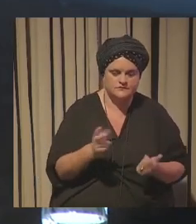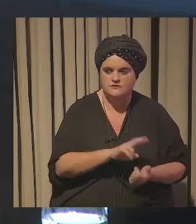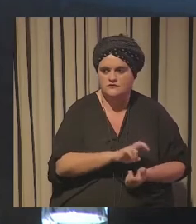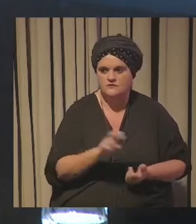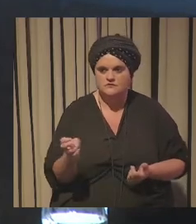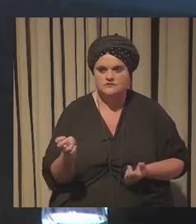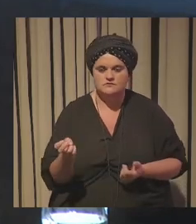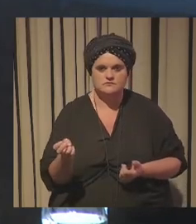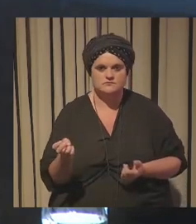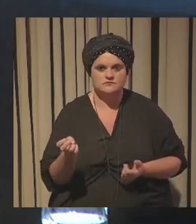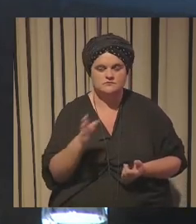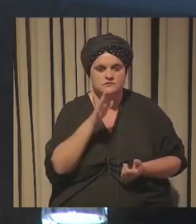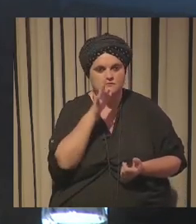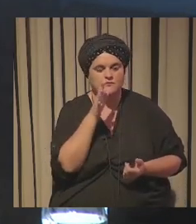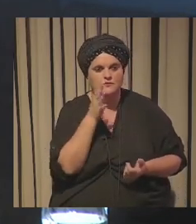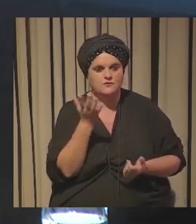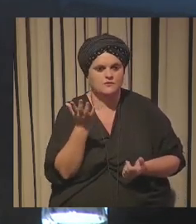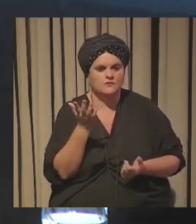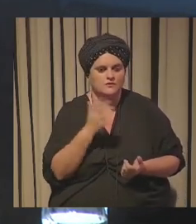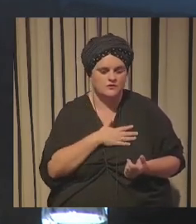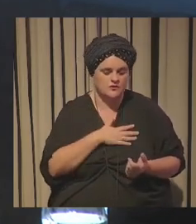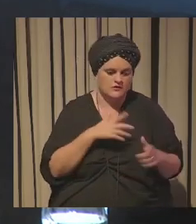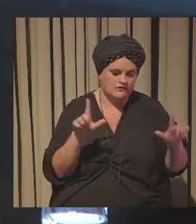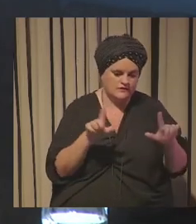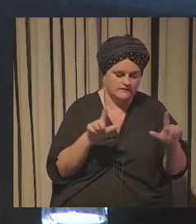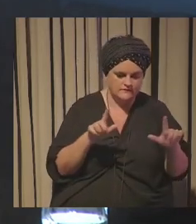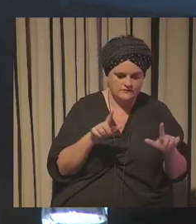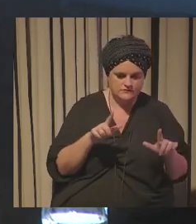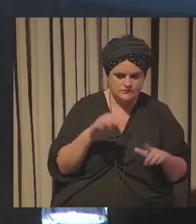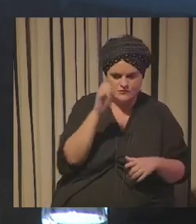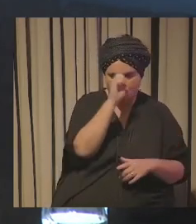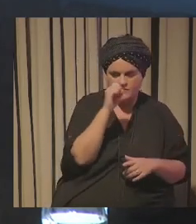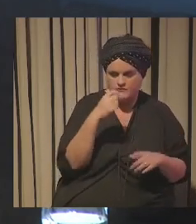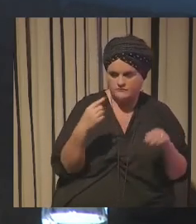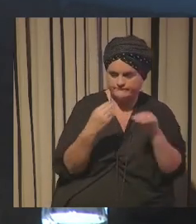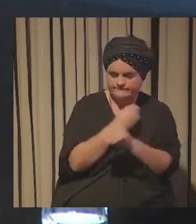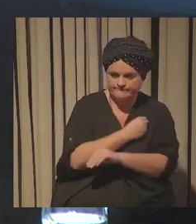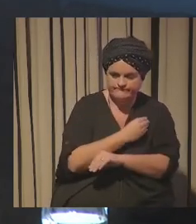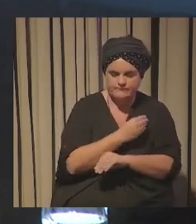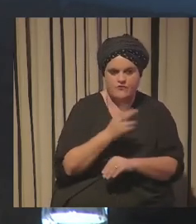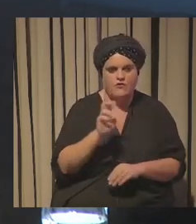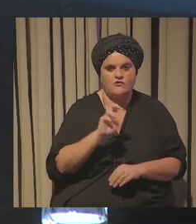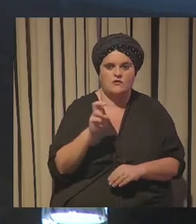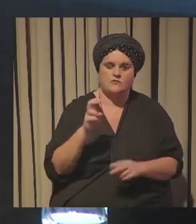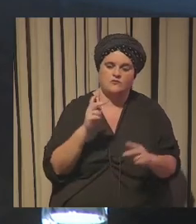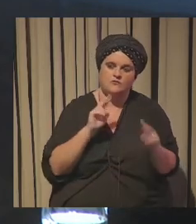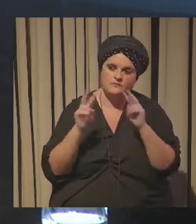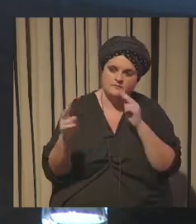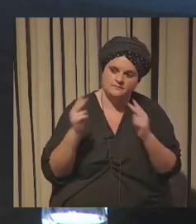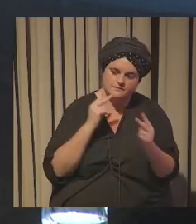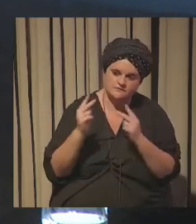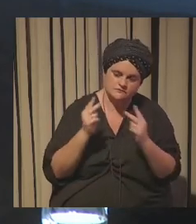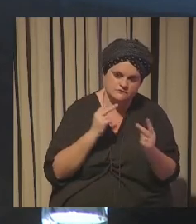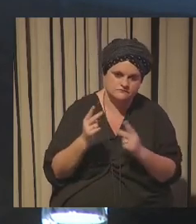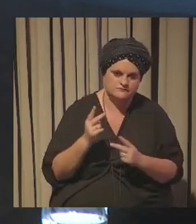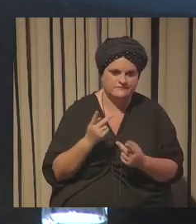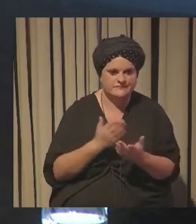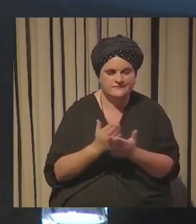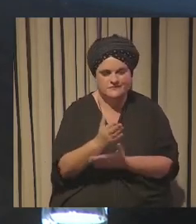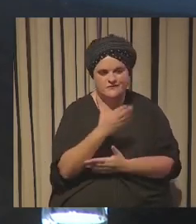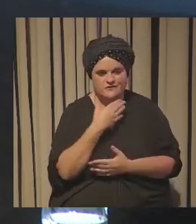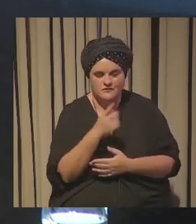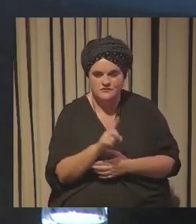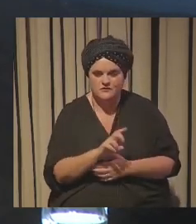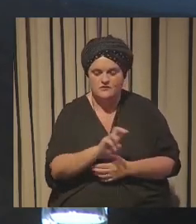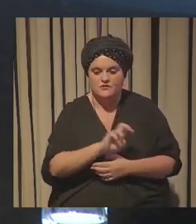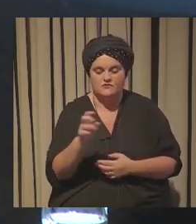porque a lo mejor no está alineado con el posicionamiento de tu canal puede ser porque tu espectador sabes que no le va a gustar esa tendencia y luego el tema